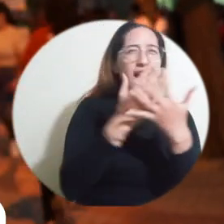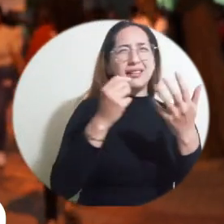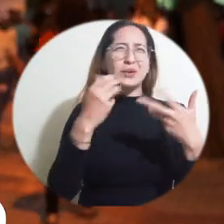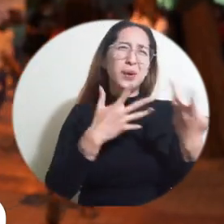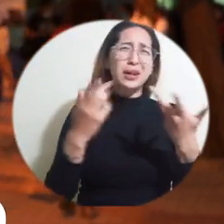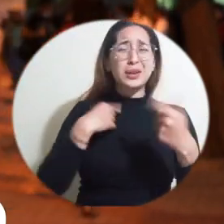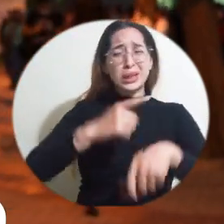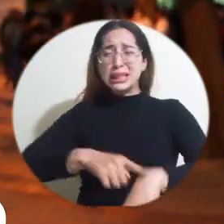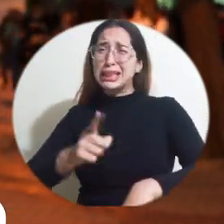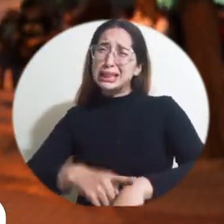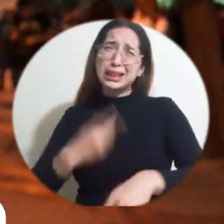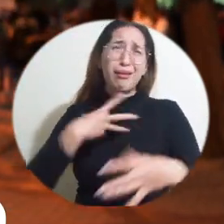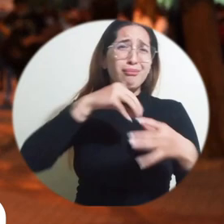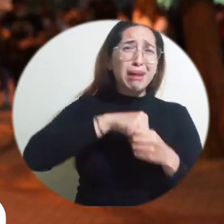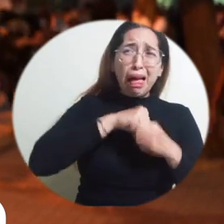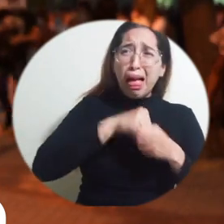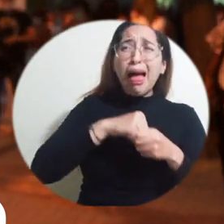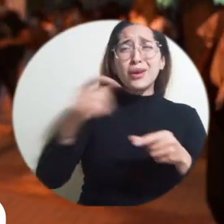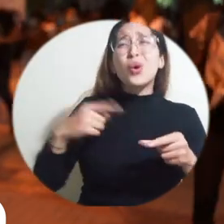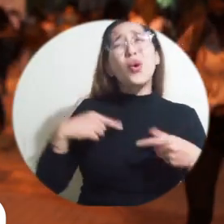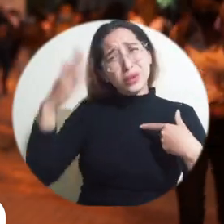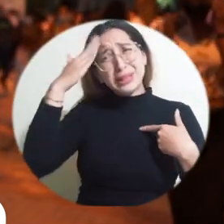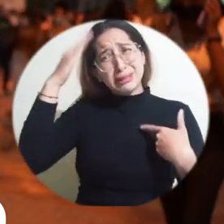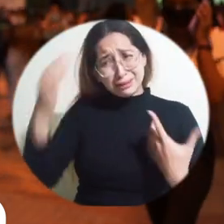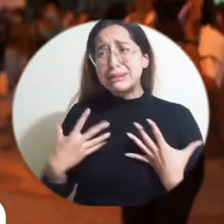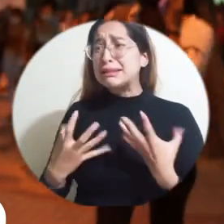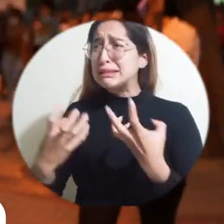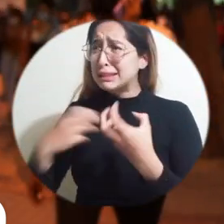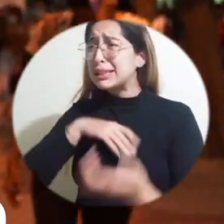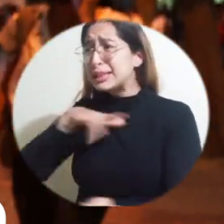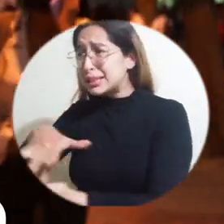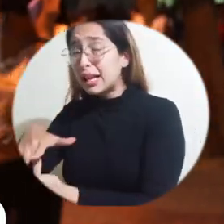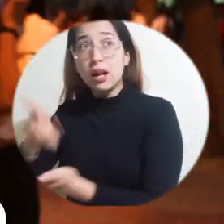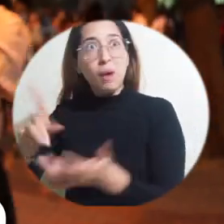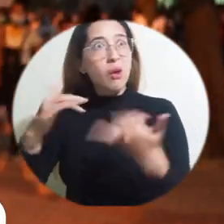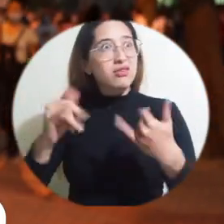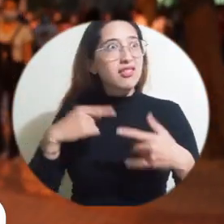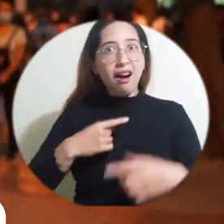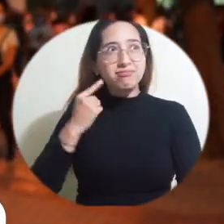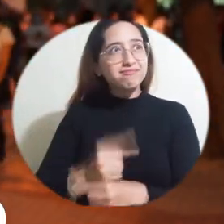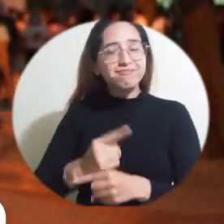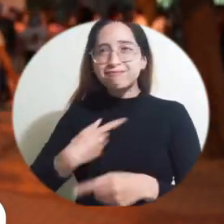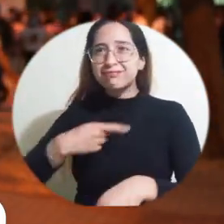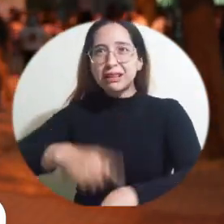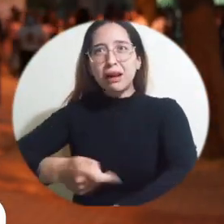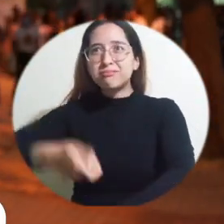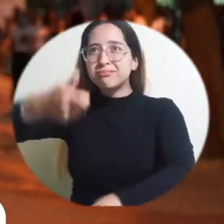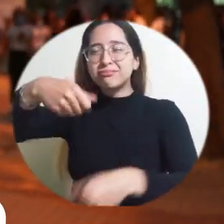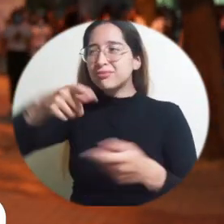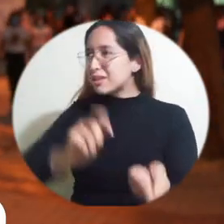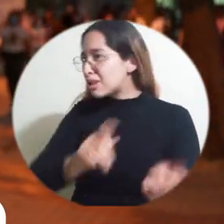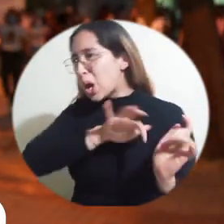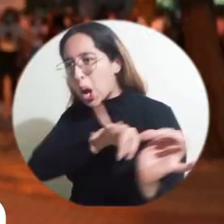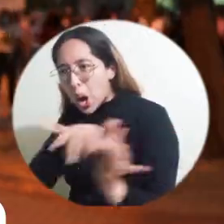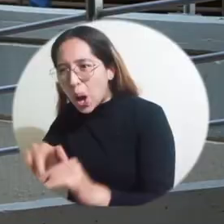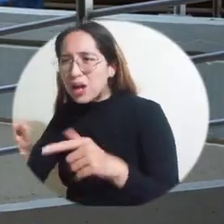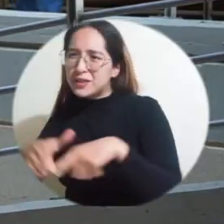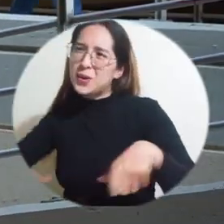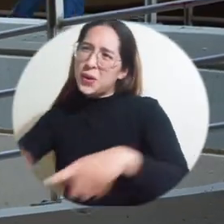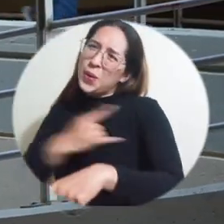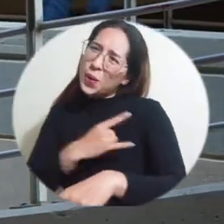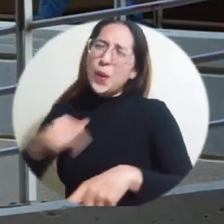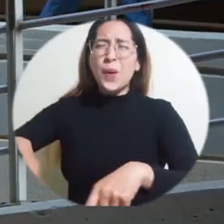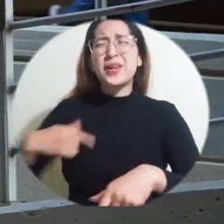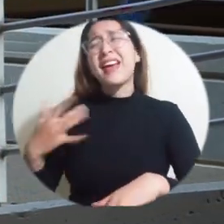queríamos regresar cuanto antes, la cuestión se alargó un poco. Pero ahora que volvimos estoy súper feliz porque ya me hacía falta mi